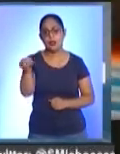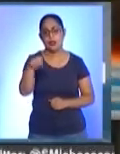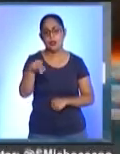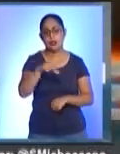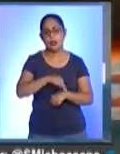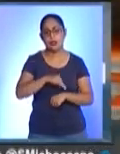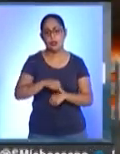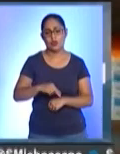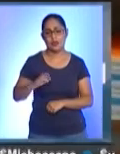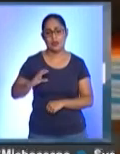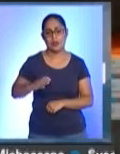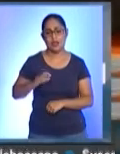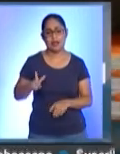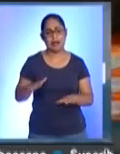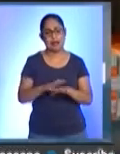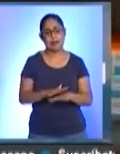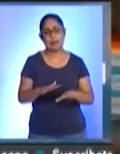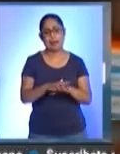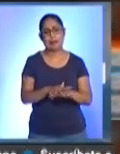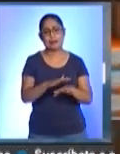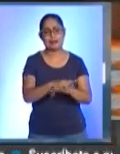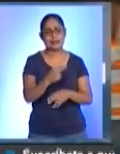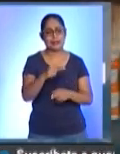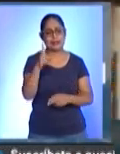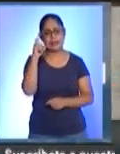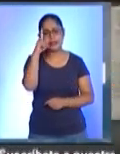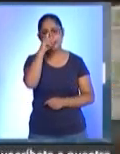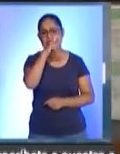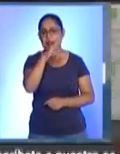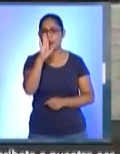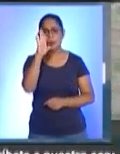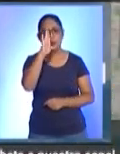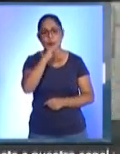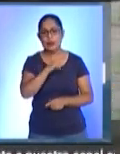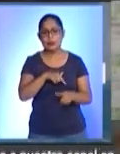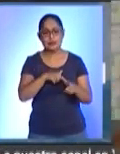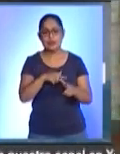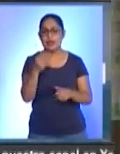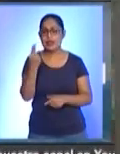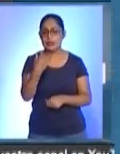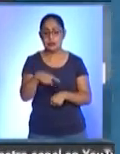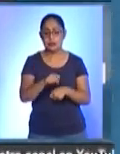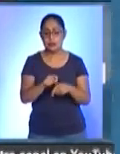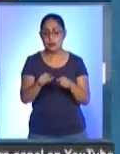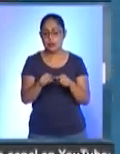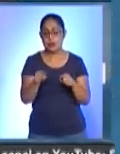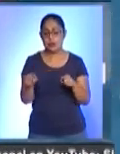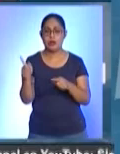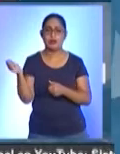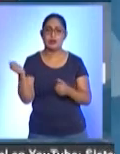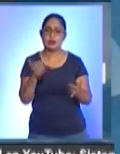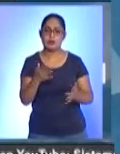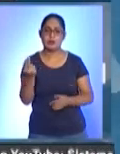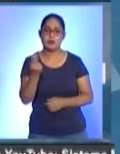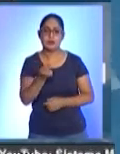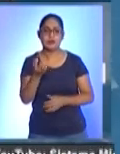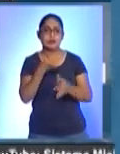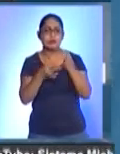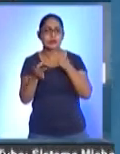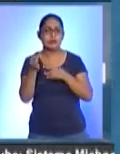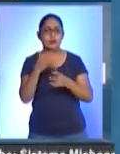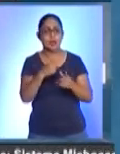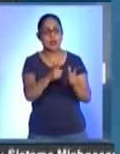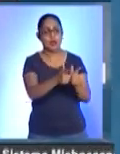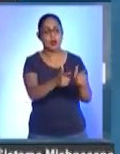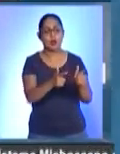han modificado el tratamiento, pero será imposible continuar si en esta semana no llega el medicamento. En el caso de nuestro grupo de médicos